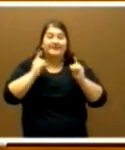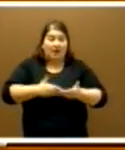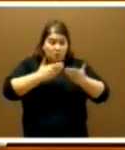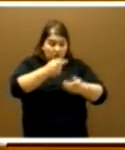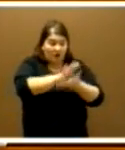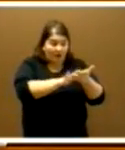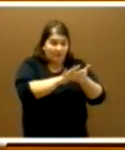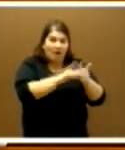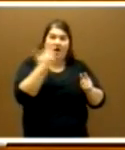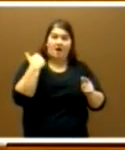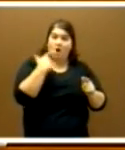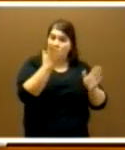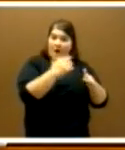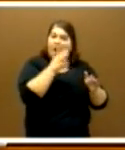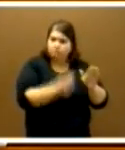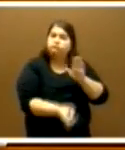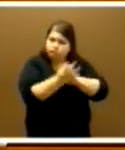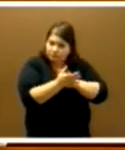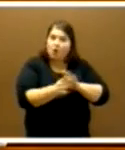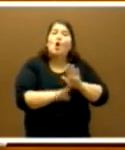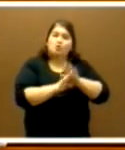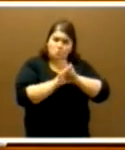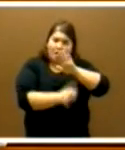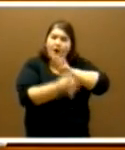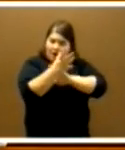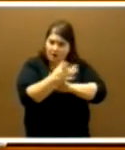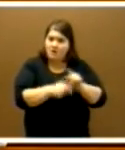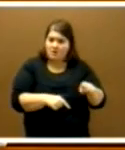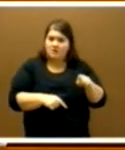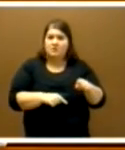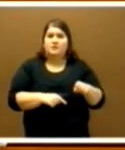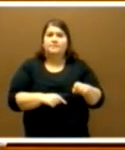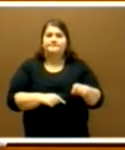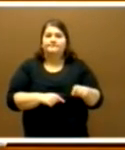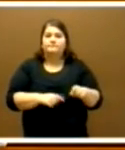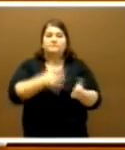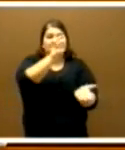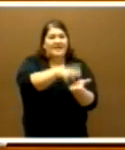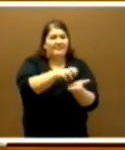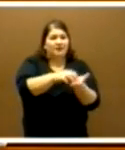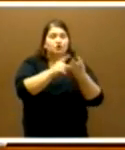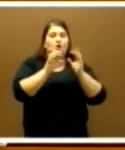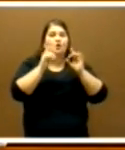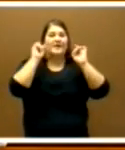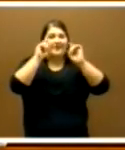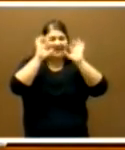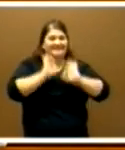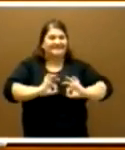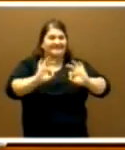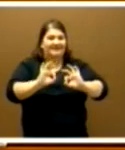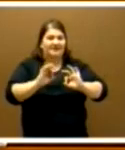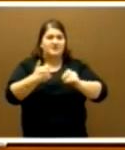ha hablado, que antes no existían y han existido y siguen existiendo, están puestas. Los centros de educación infantil que se han abierto en